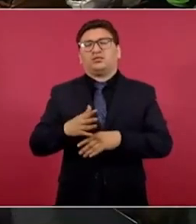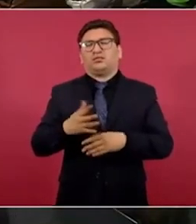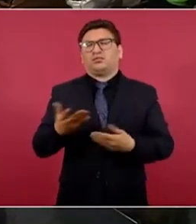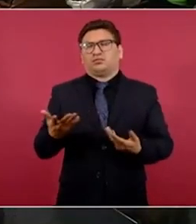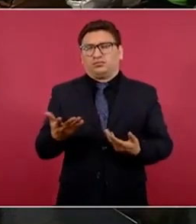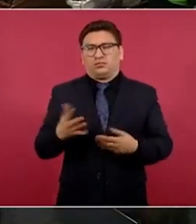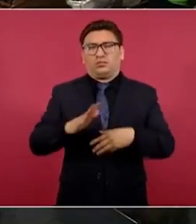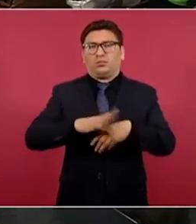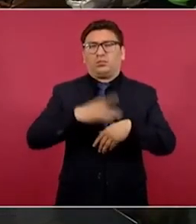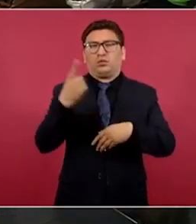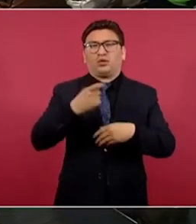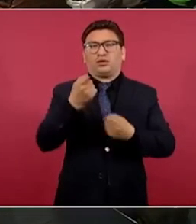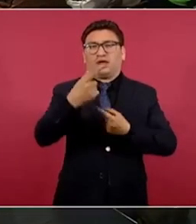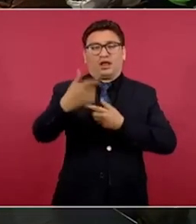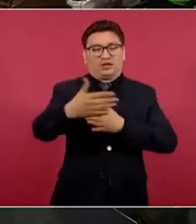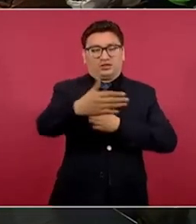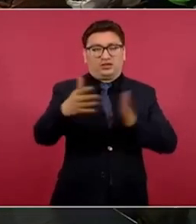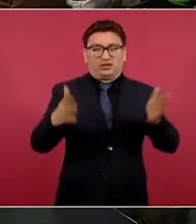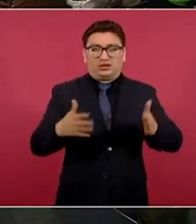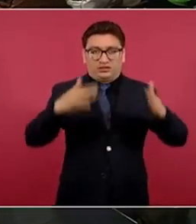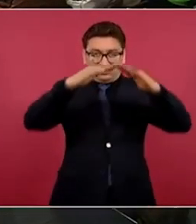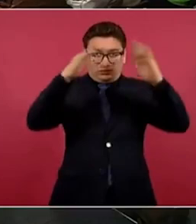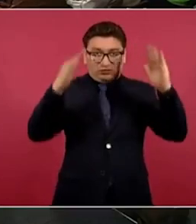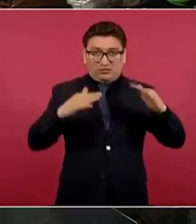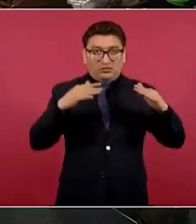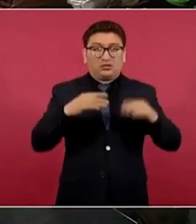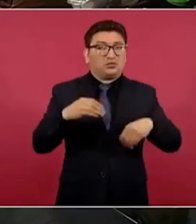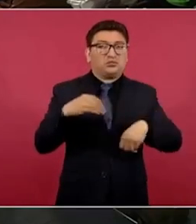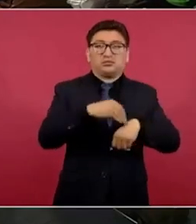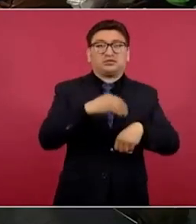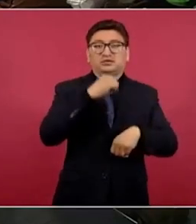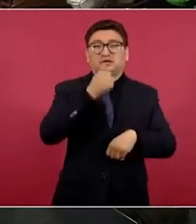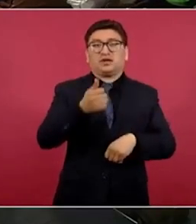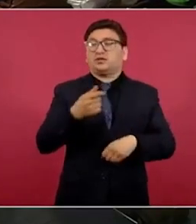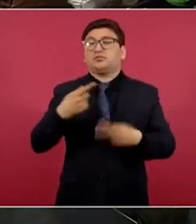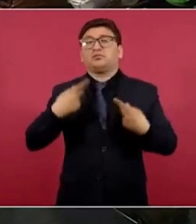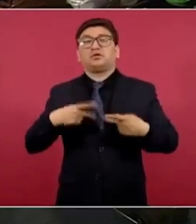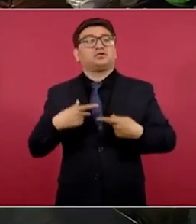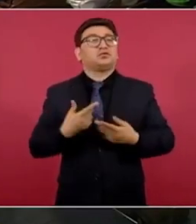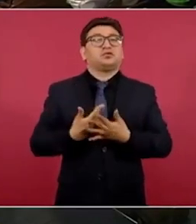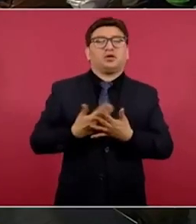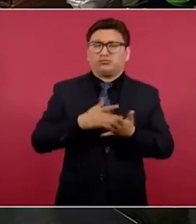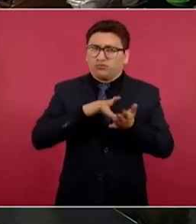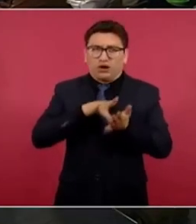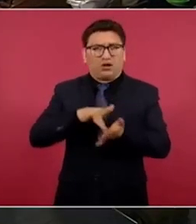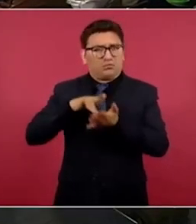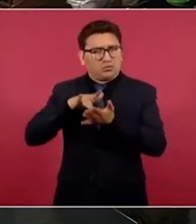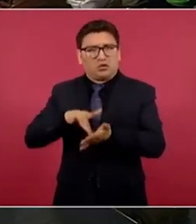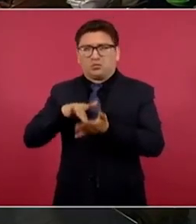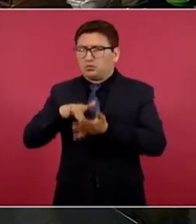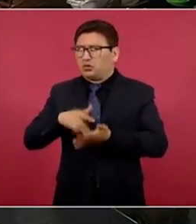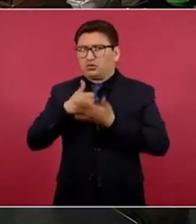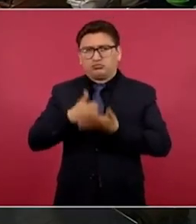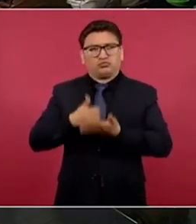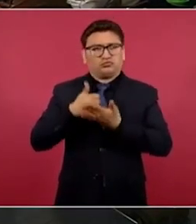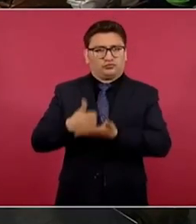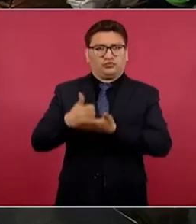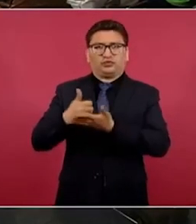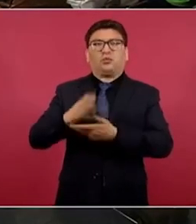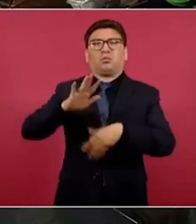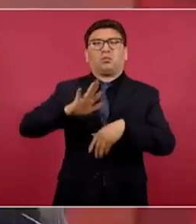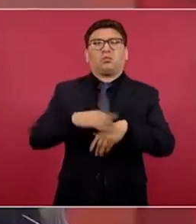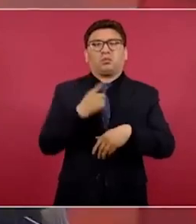se pusieron casillas. Ahí está la gente apoyando, respaldando la